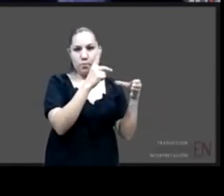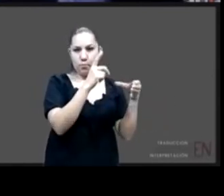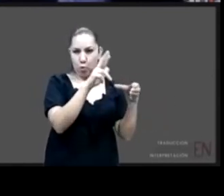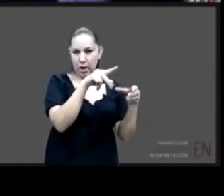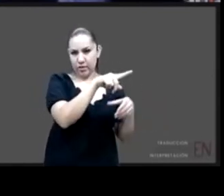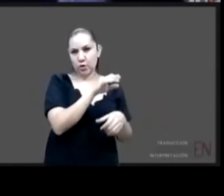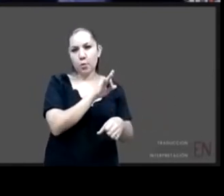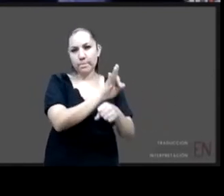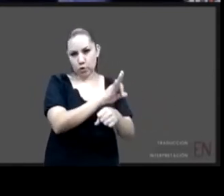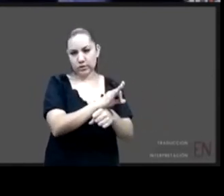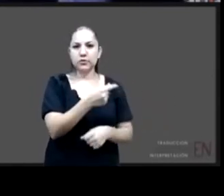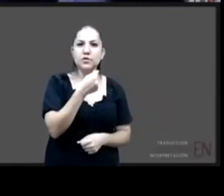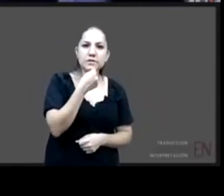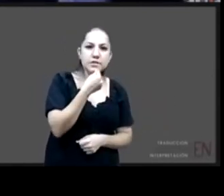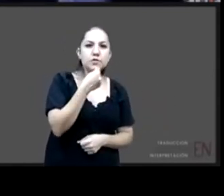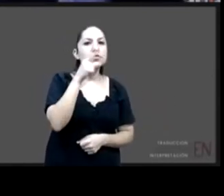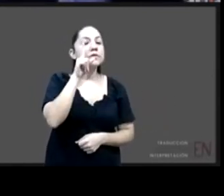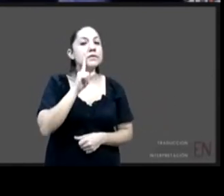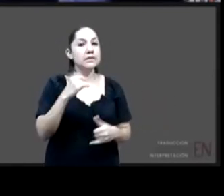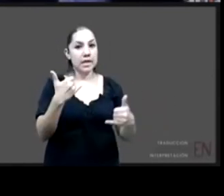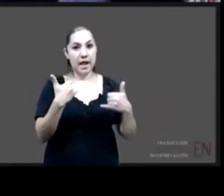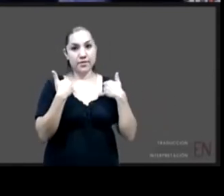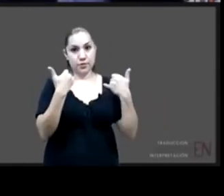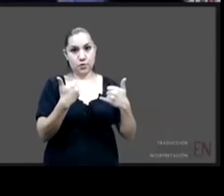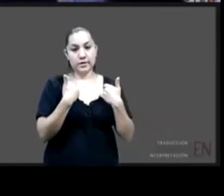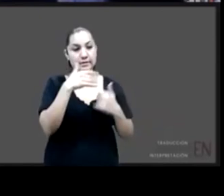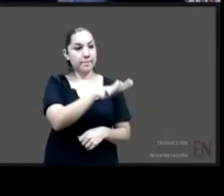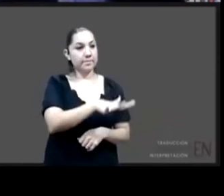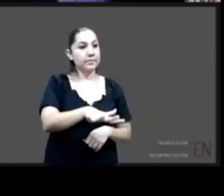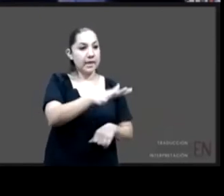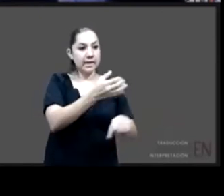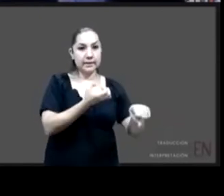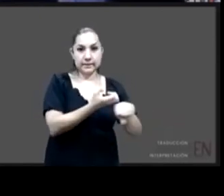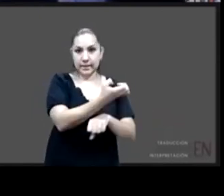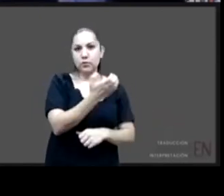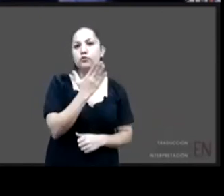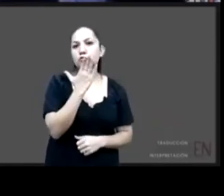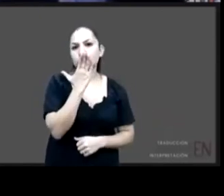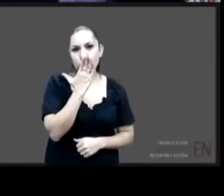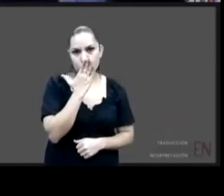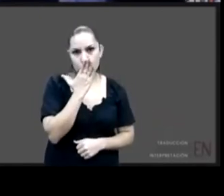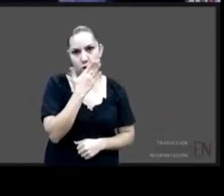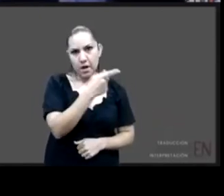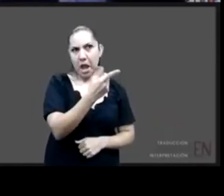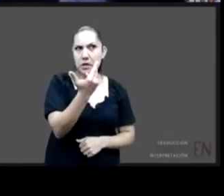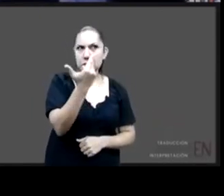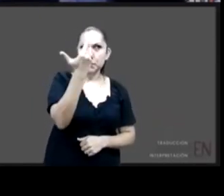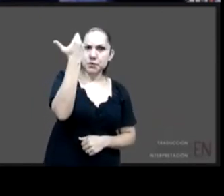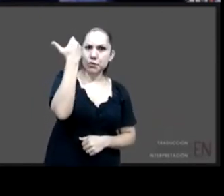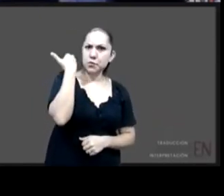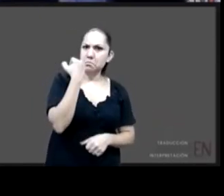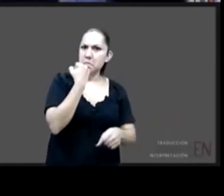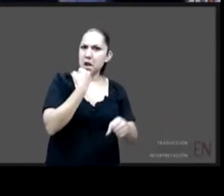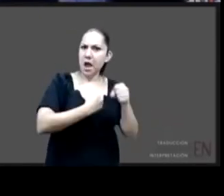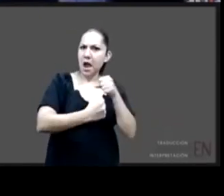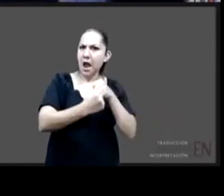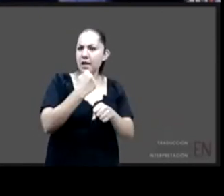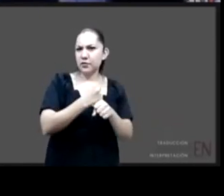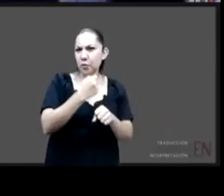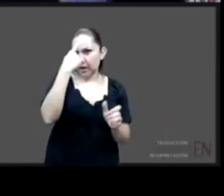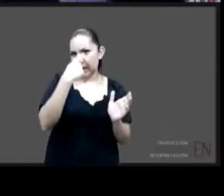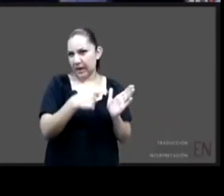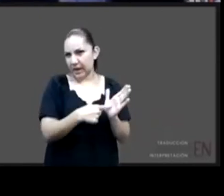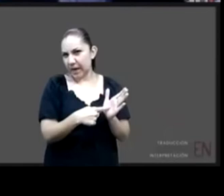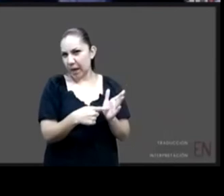adolescentes del estado de Sonora ya hace algunos años yo creo que por lo menos cuatro si no me